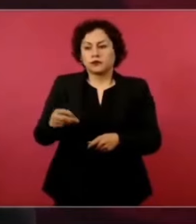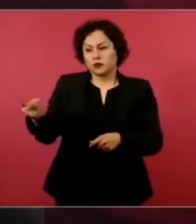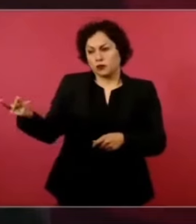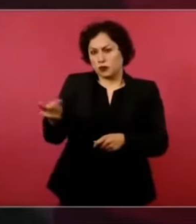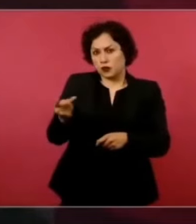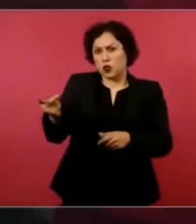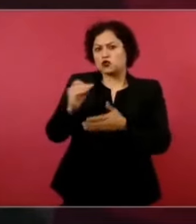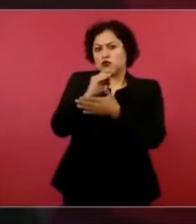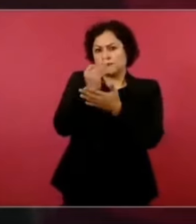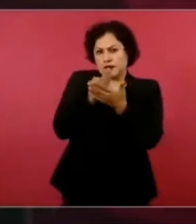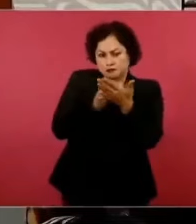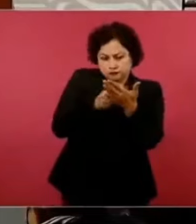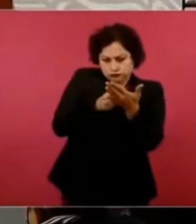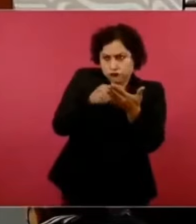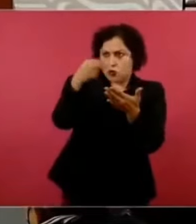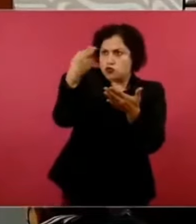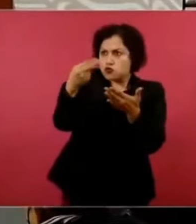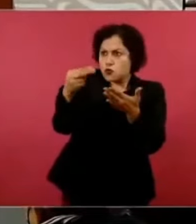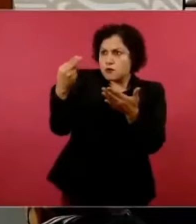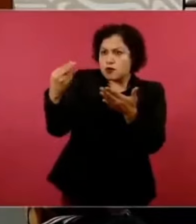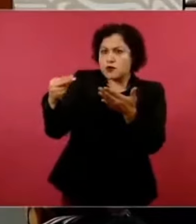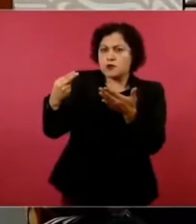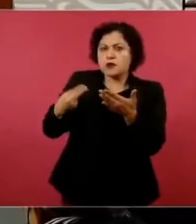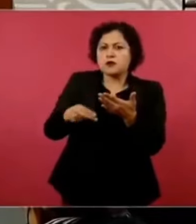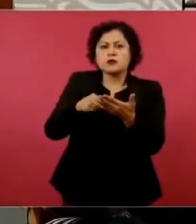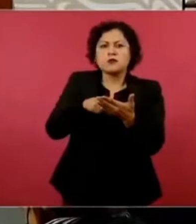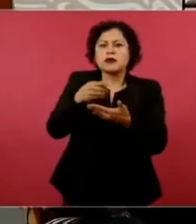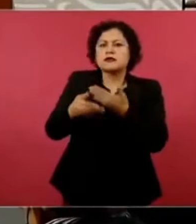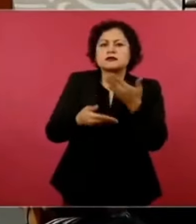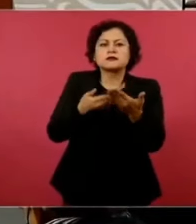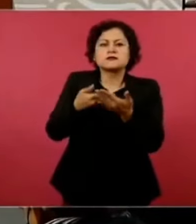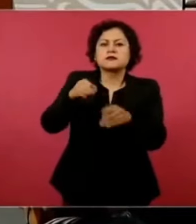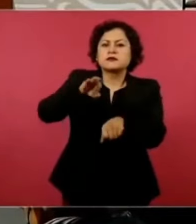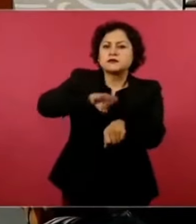productos farmacéuticos, servicios de salud.